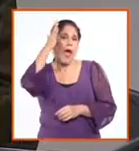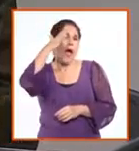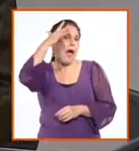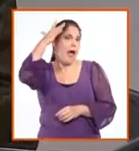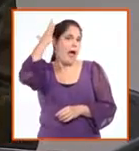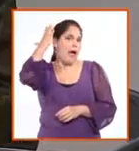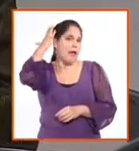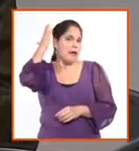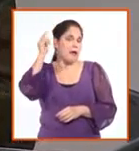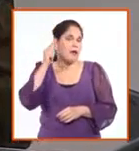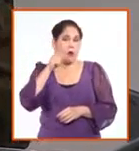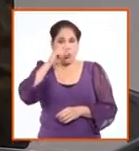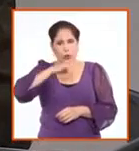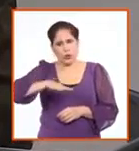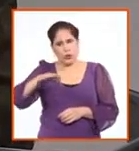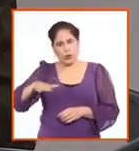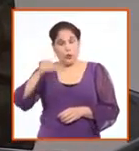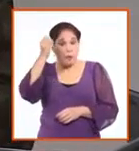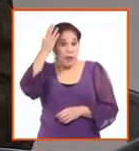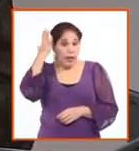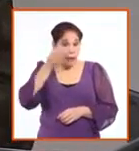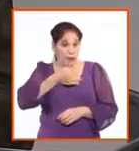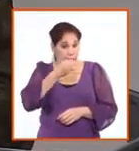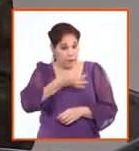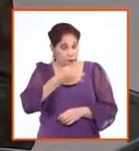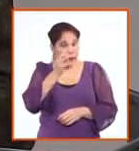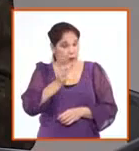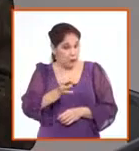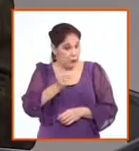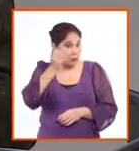presencia de menores. Aquí también hay presencia de menores.